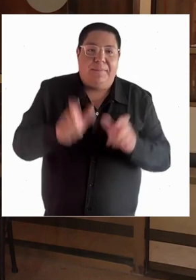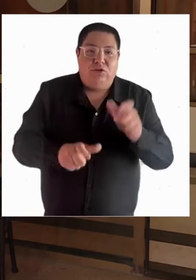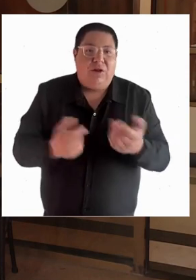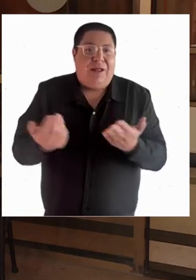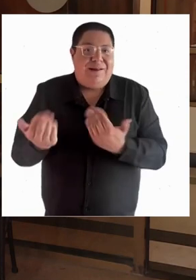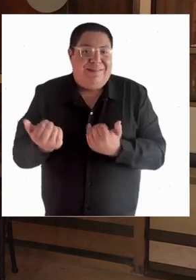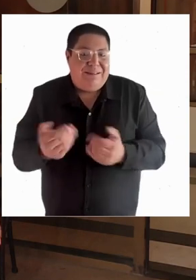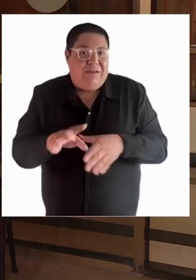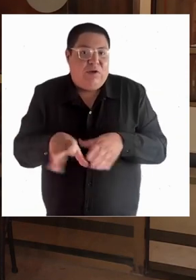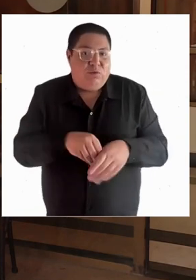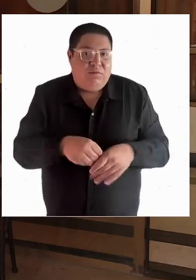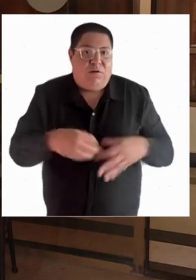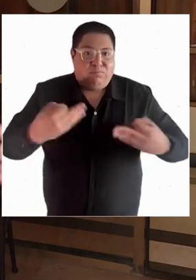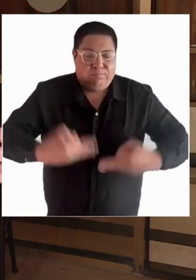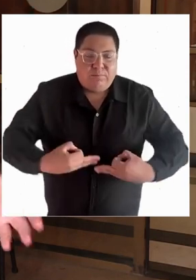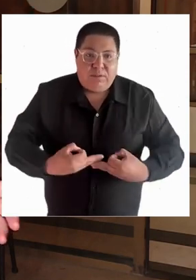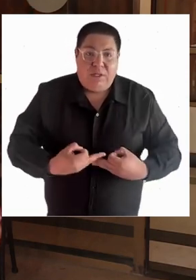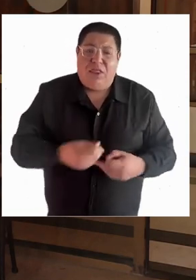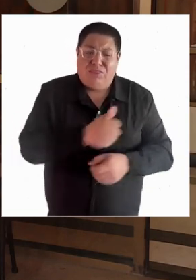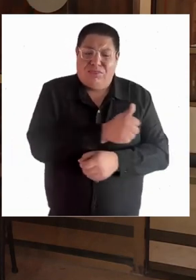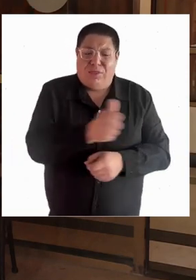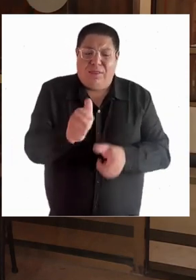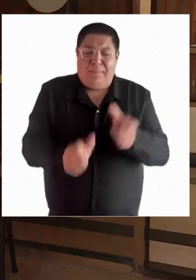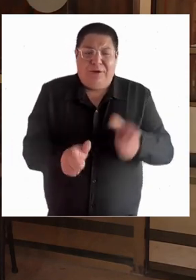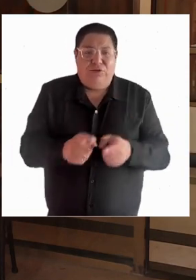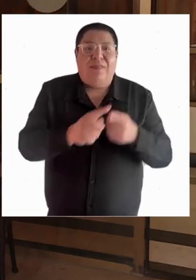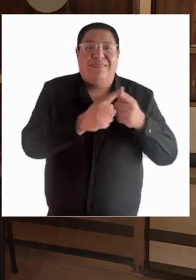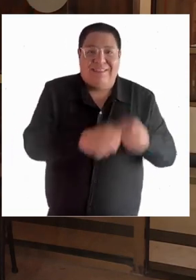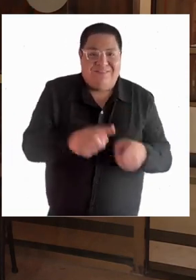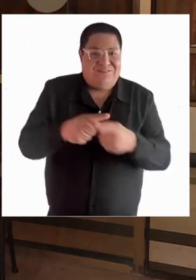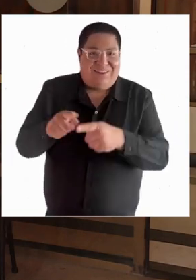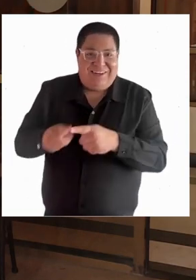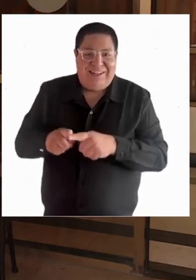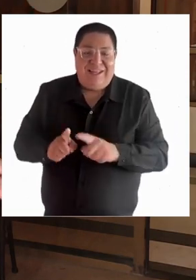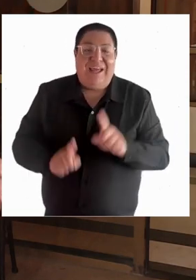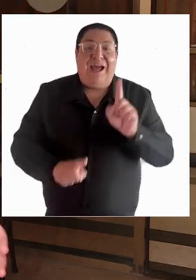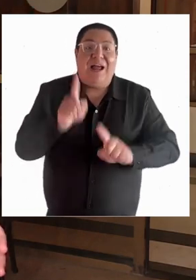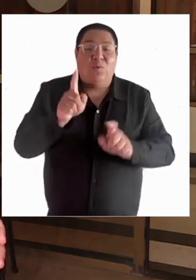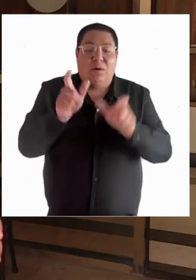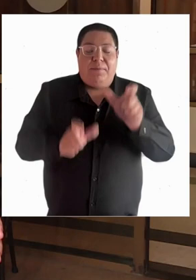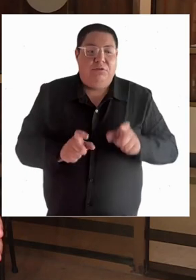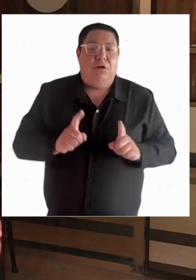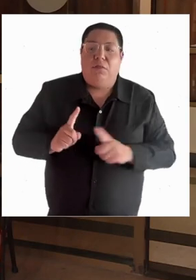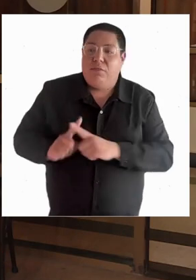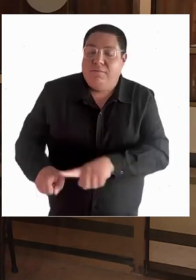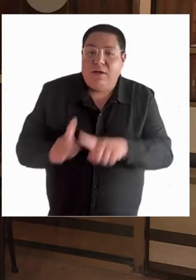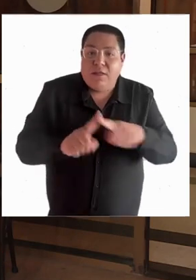más integral posible. Muchas gracias por estar ahí. Que tengan una gran jornada.